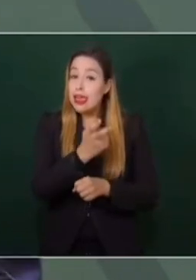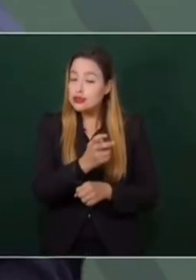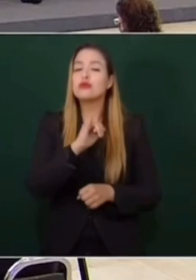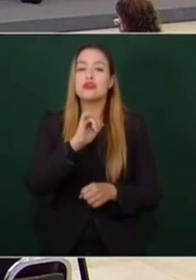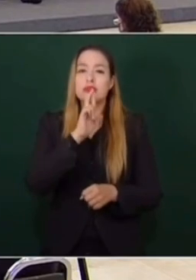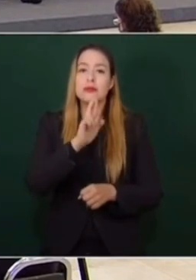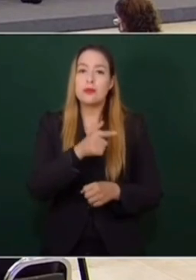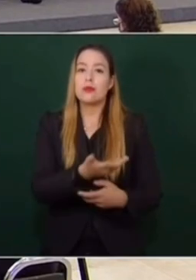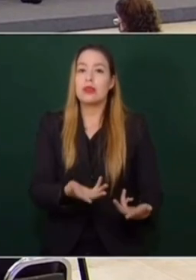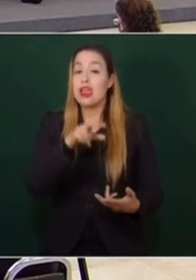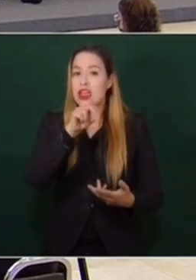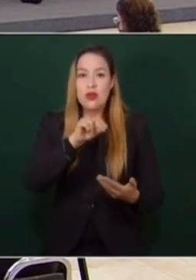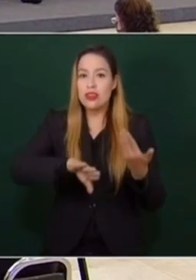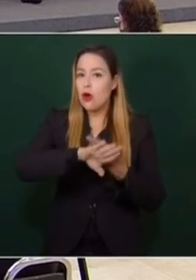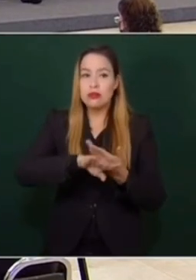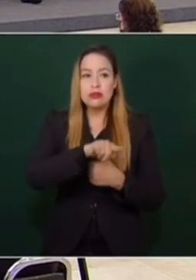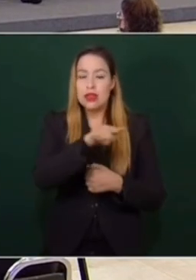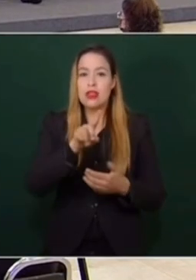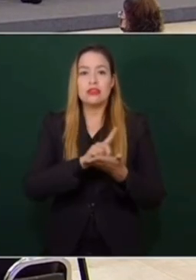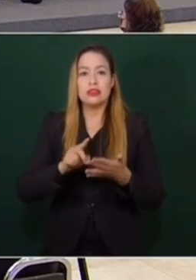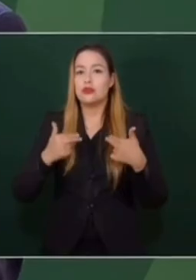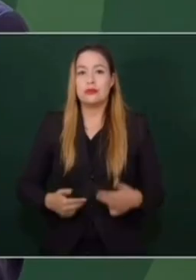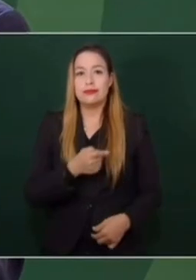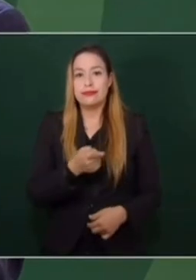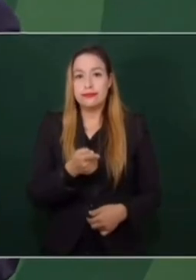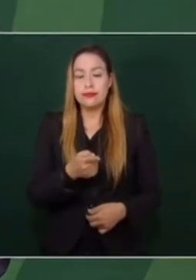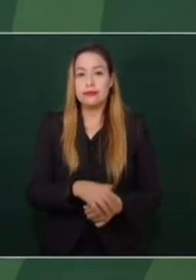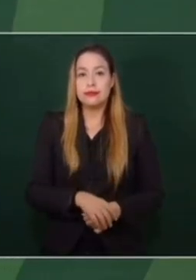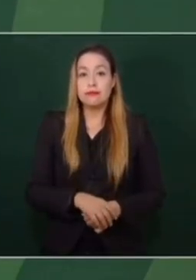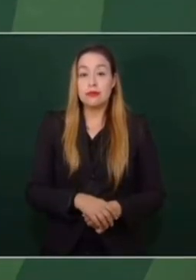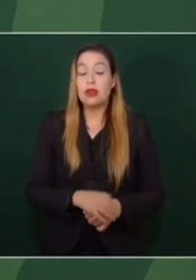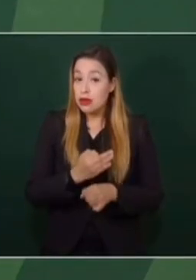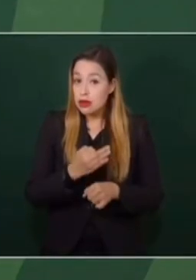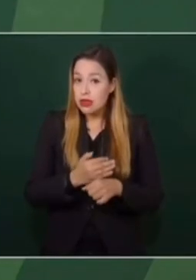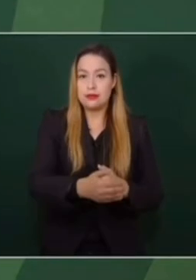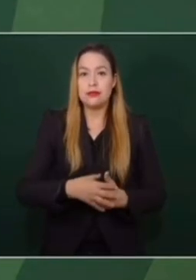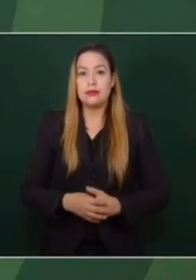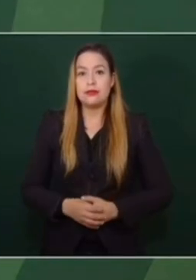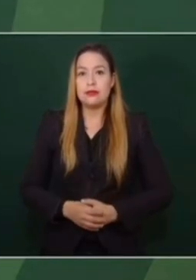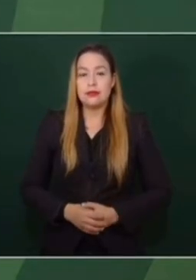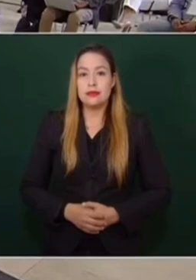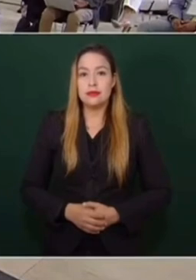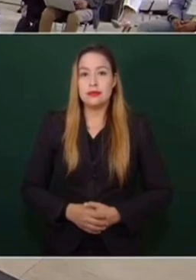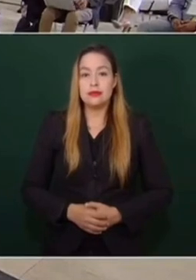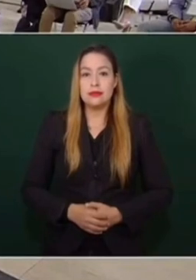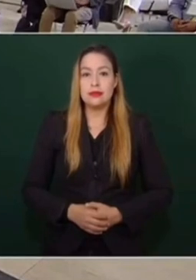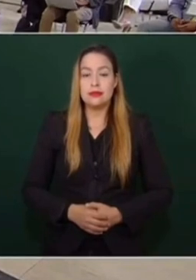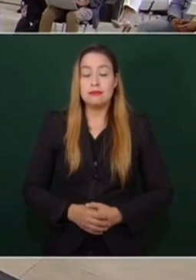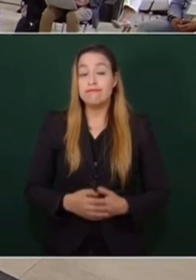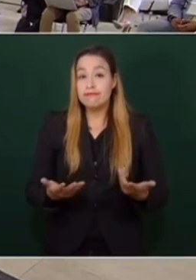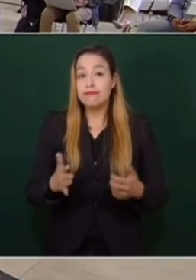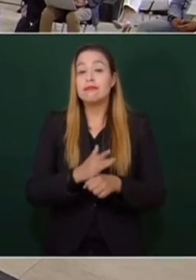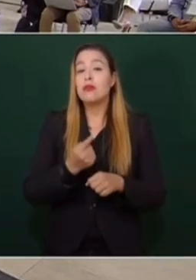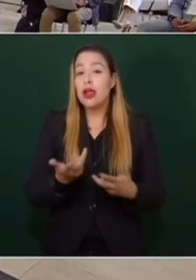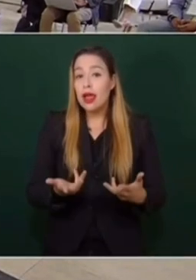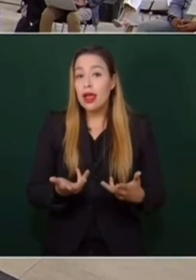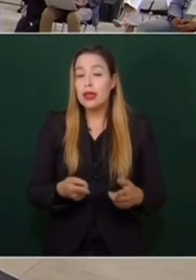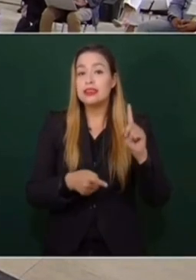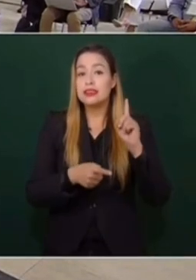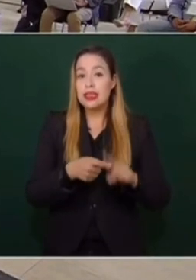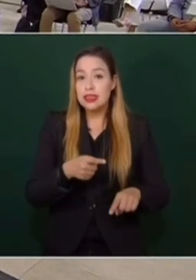Sin violar derechos humanos. Se está avanzando. Porque les estamos quitando el semillero